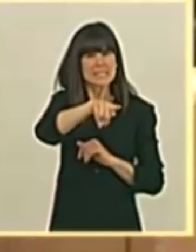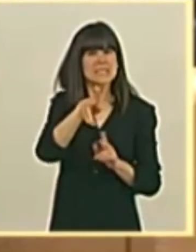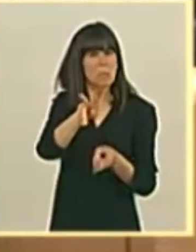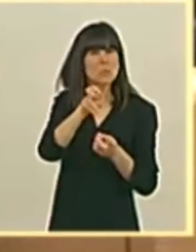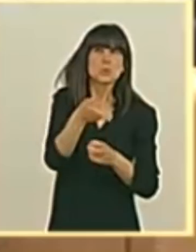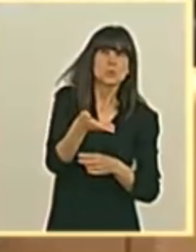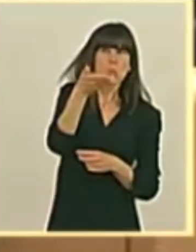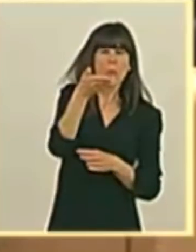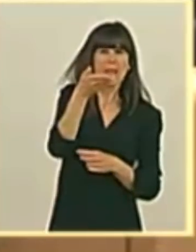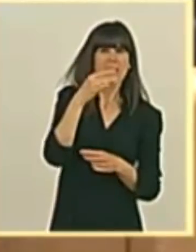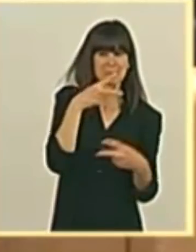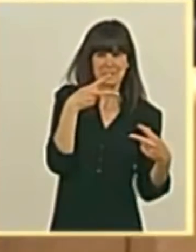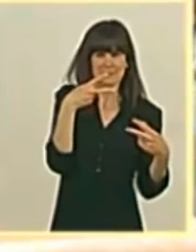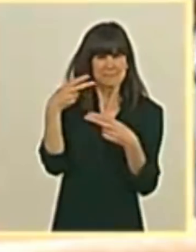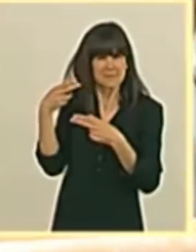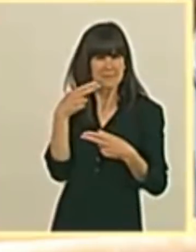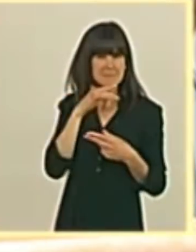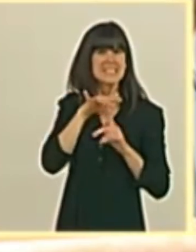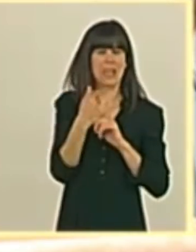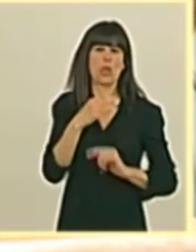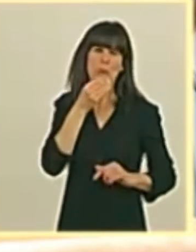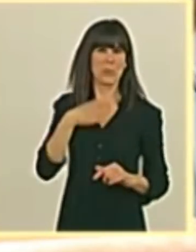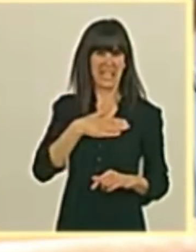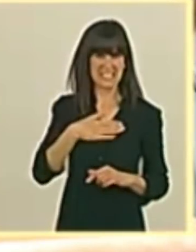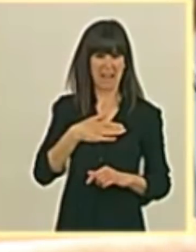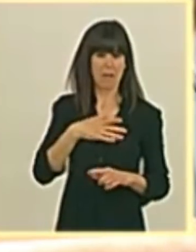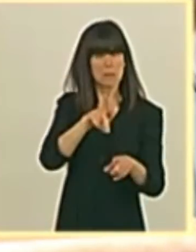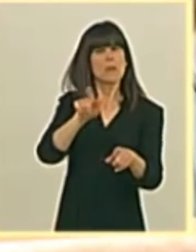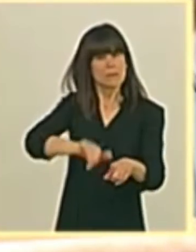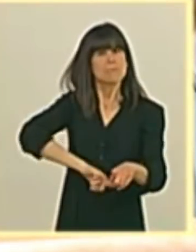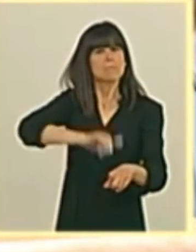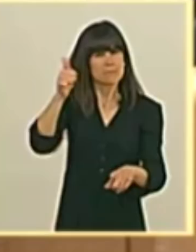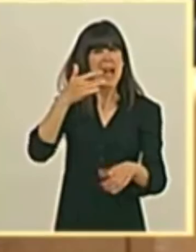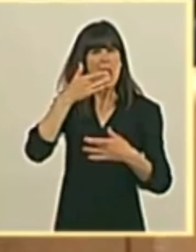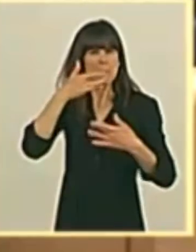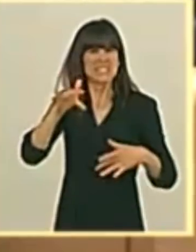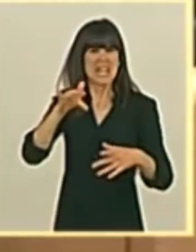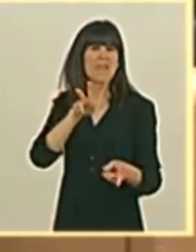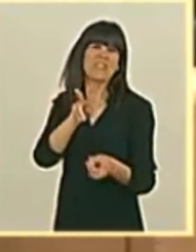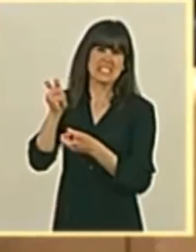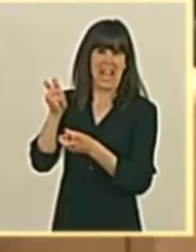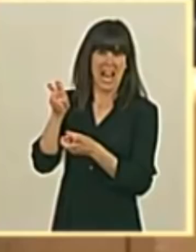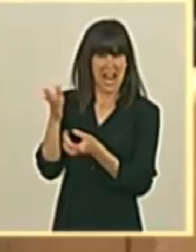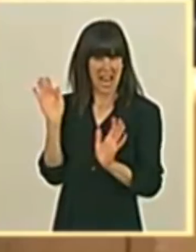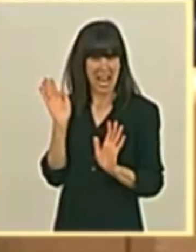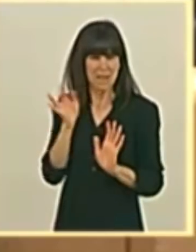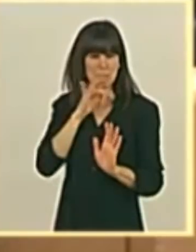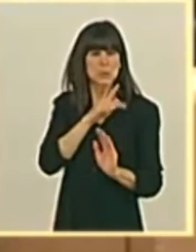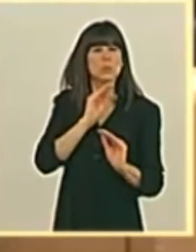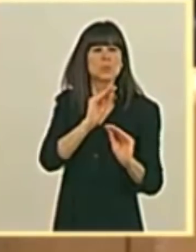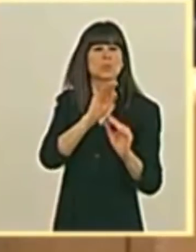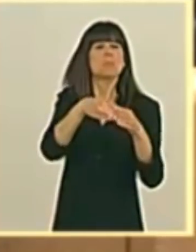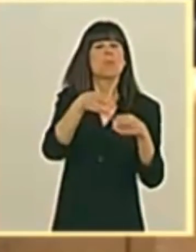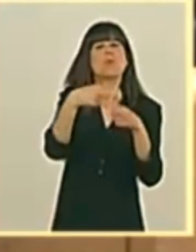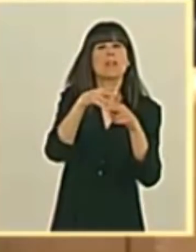impuestos, recortan el estado del bienestar. Ahora, eso sí, aprueban amnistías fiscales para que aquellos que están en su partido